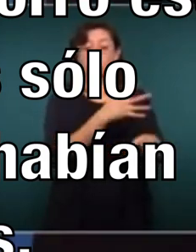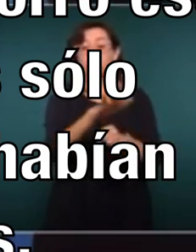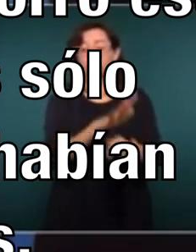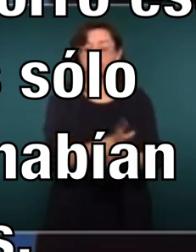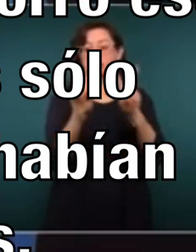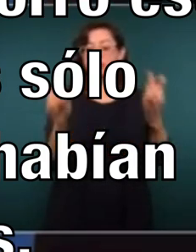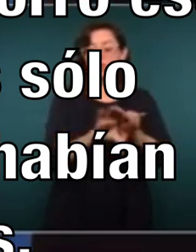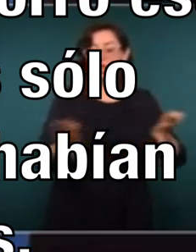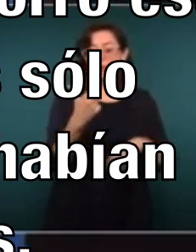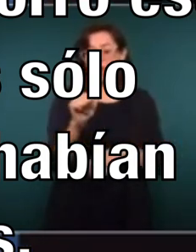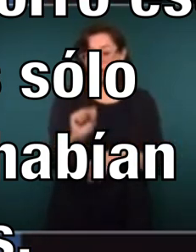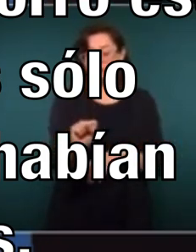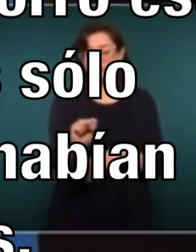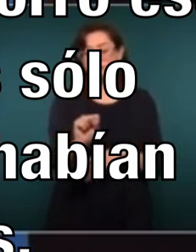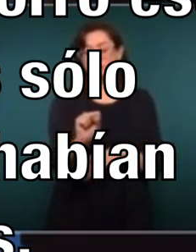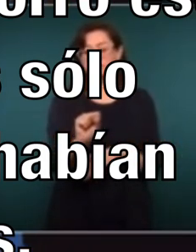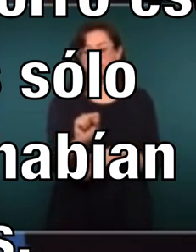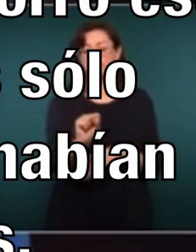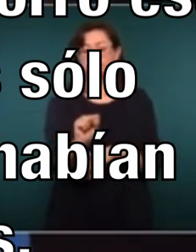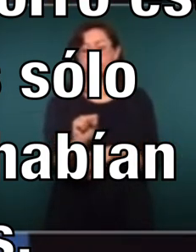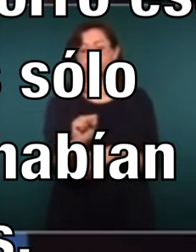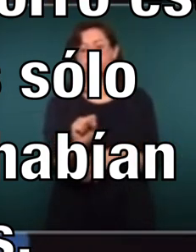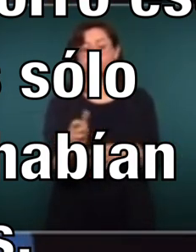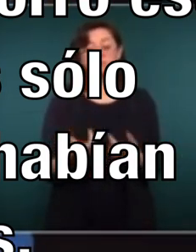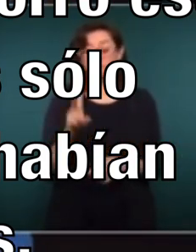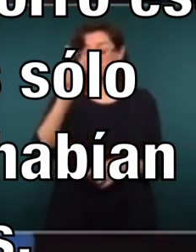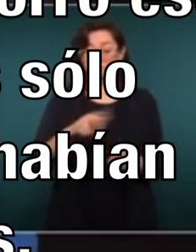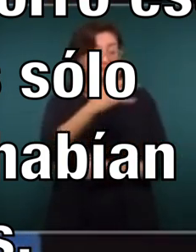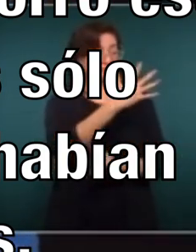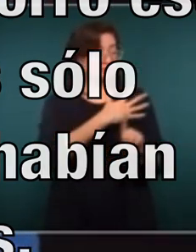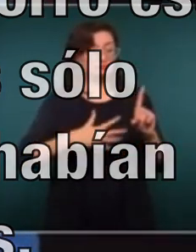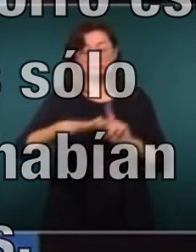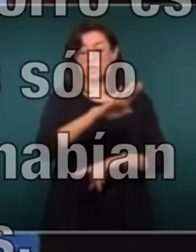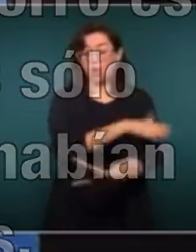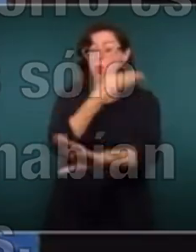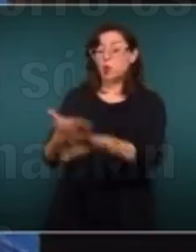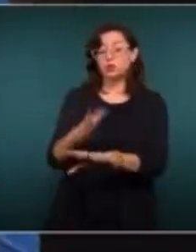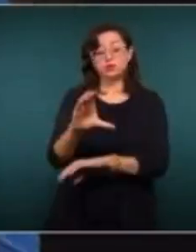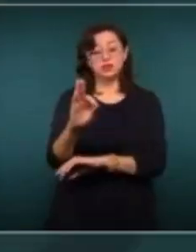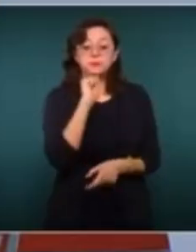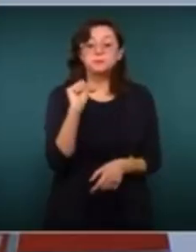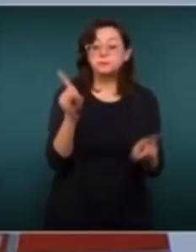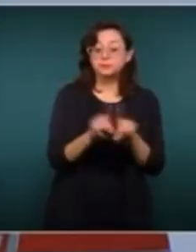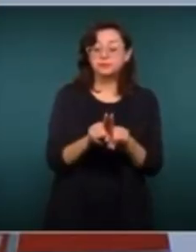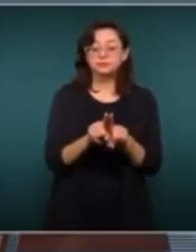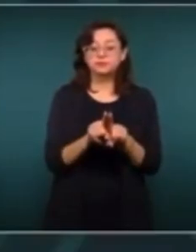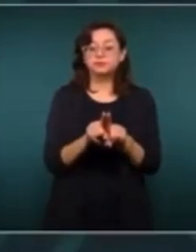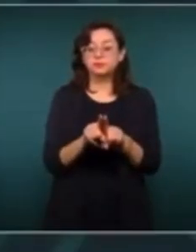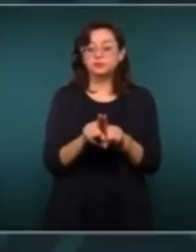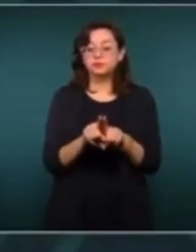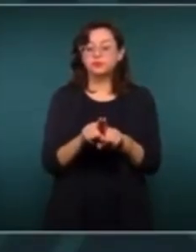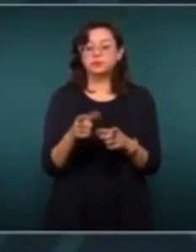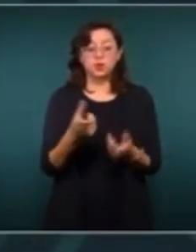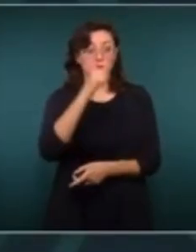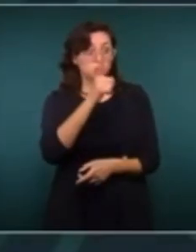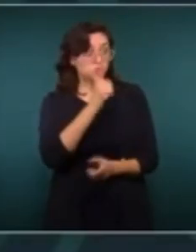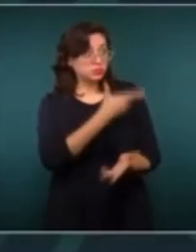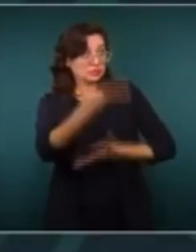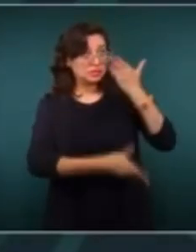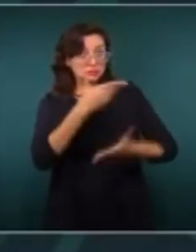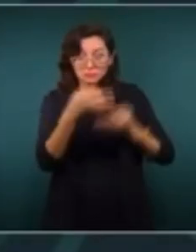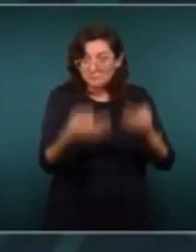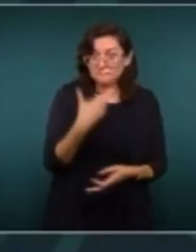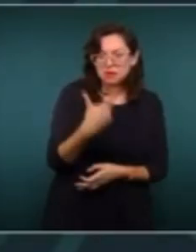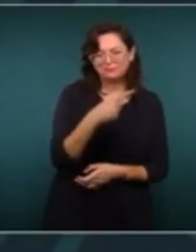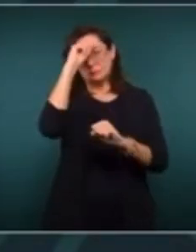con condiciones muy desfavorables para la Comisión Federal de Electricidad. No se mejoró el servicio y sobre todo